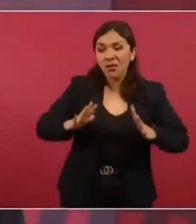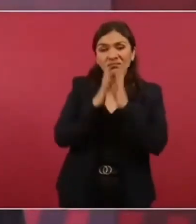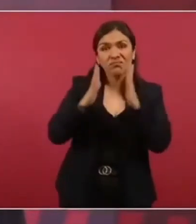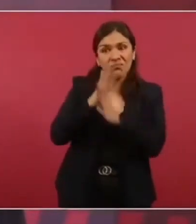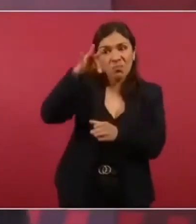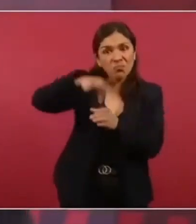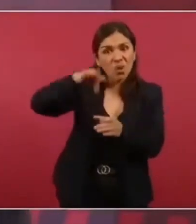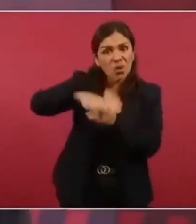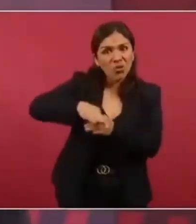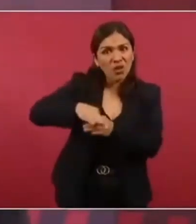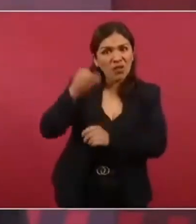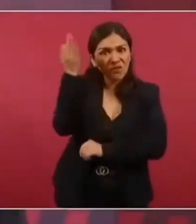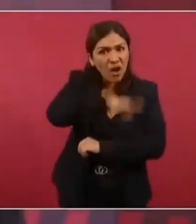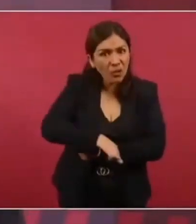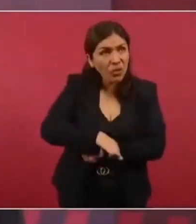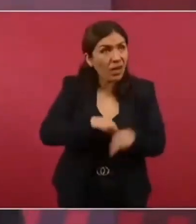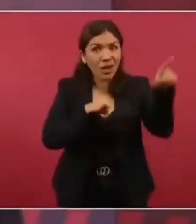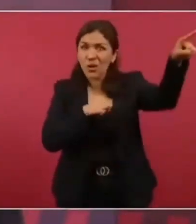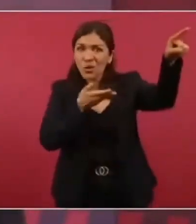No saben.